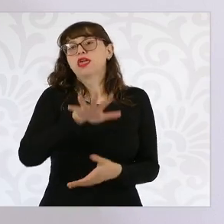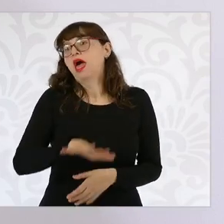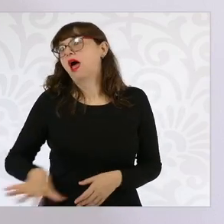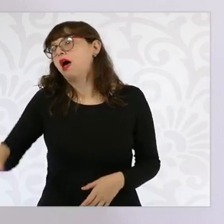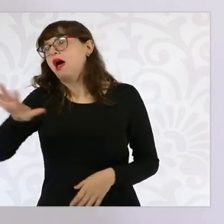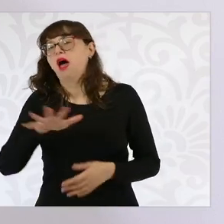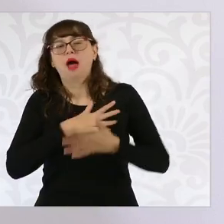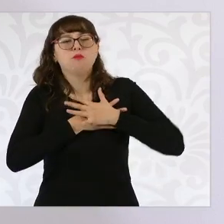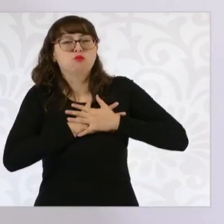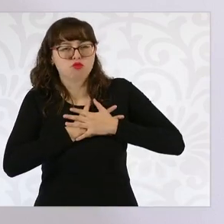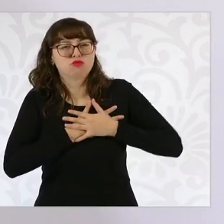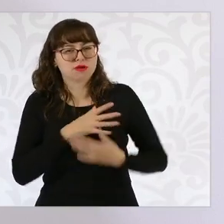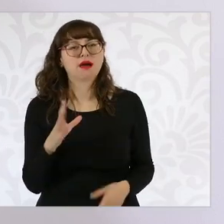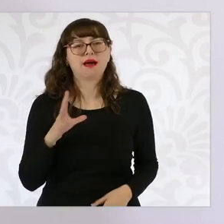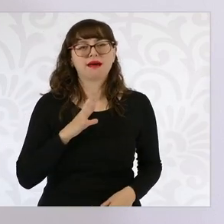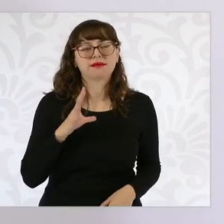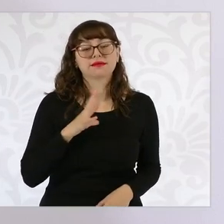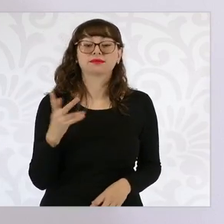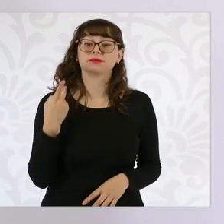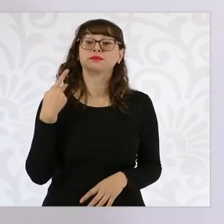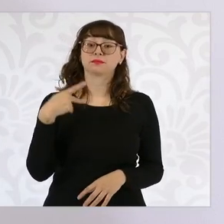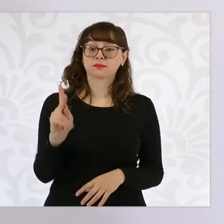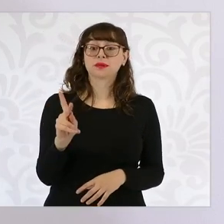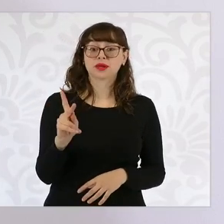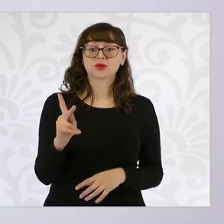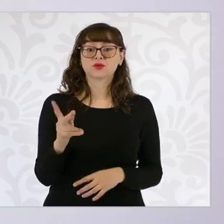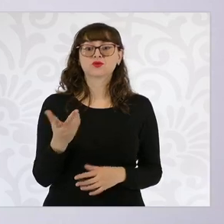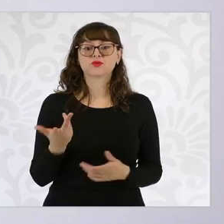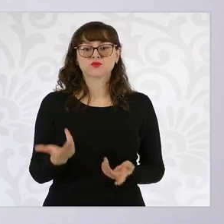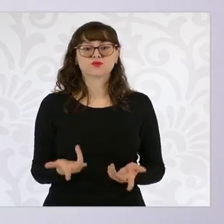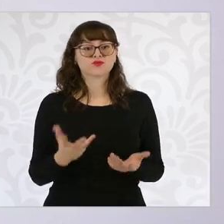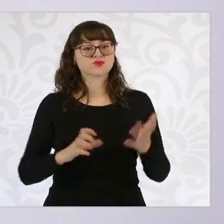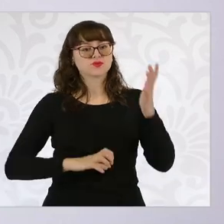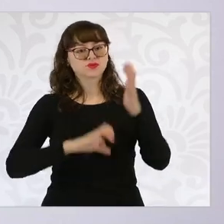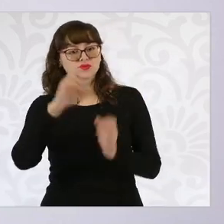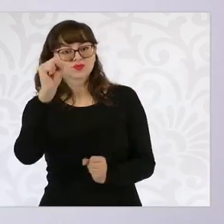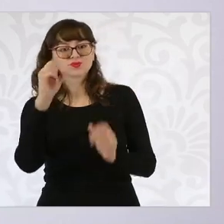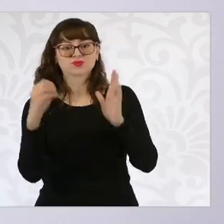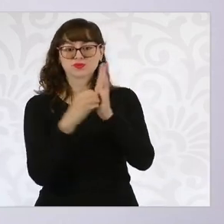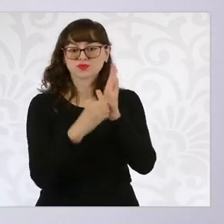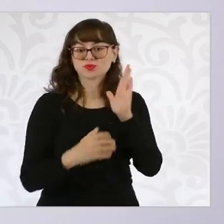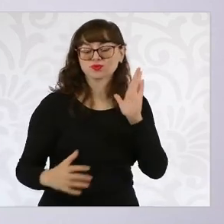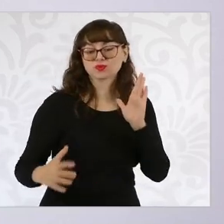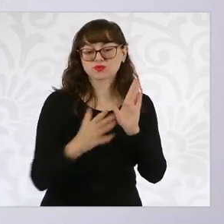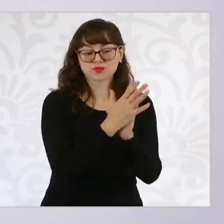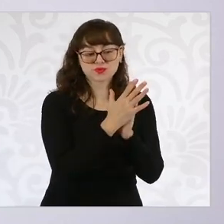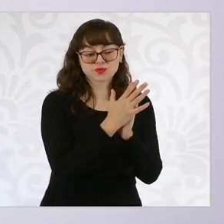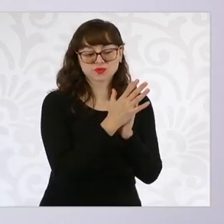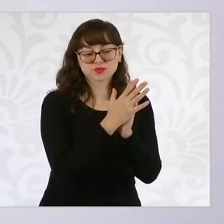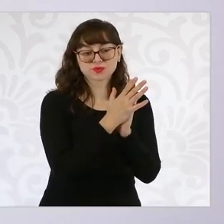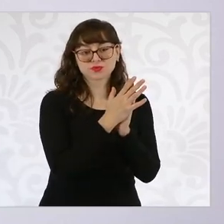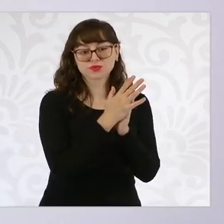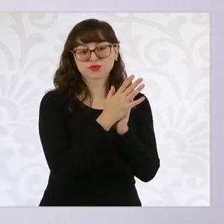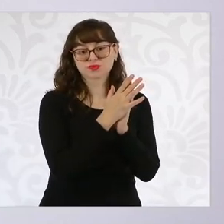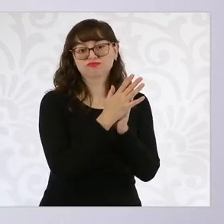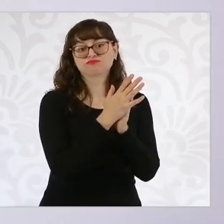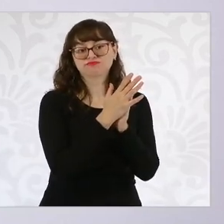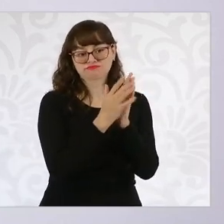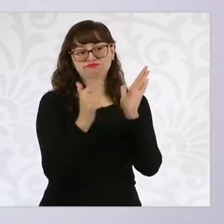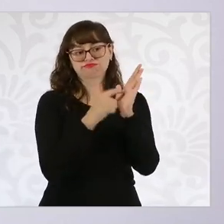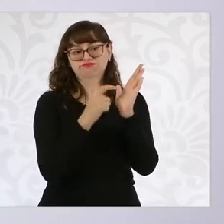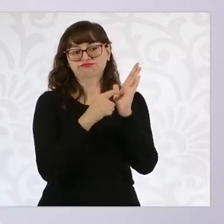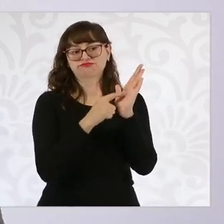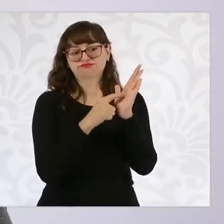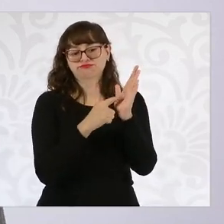es muy importante decir que esta reforma nos pone, nos coloca en dónde